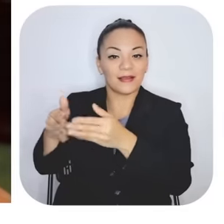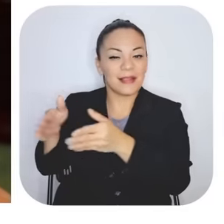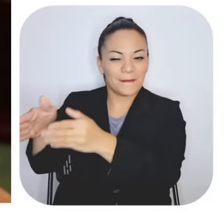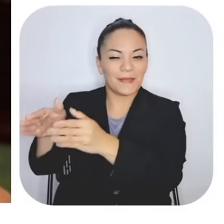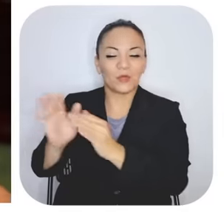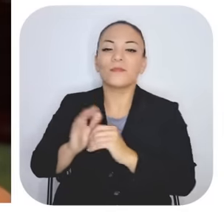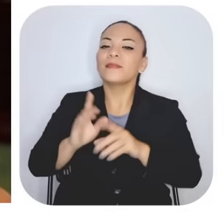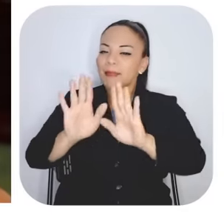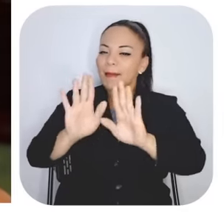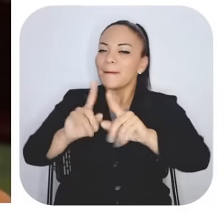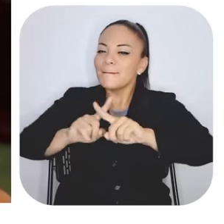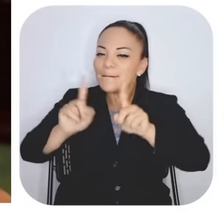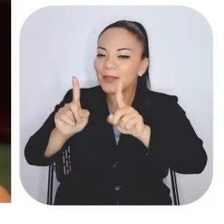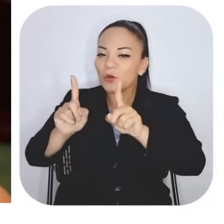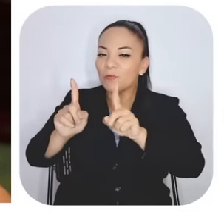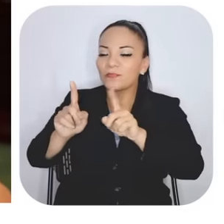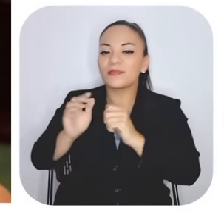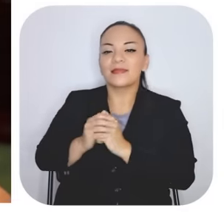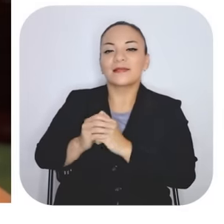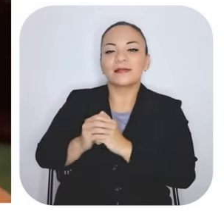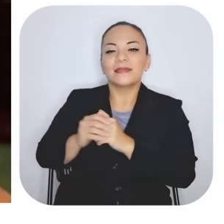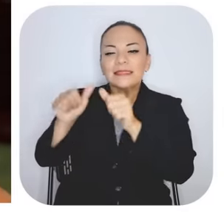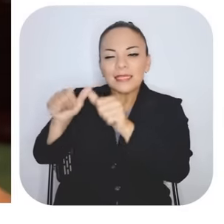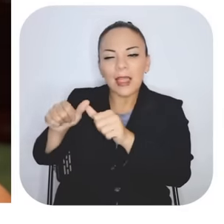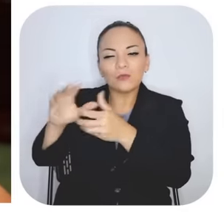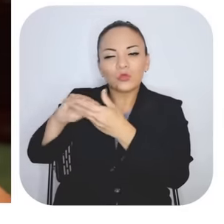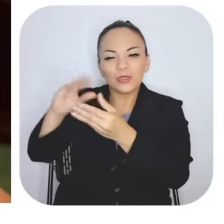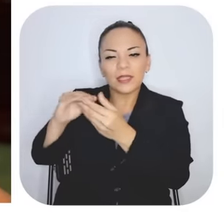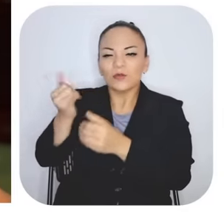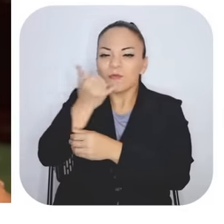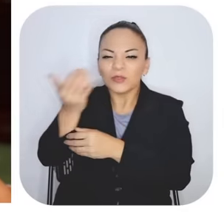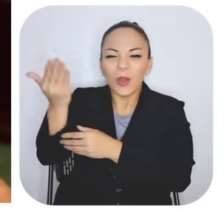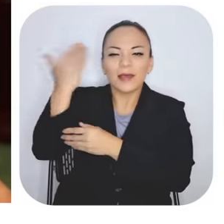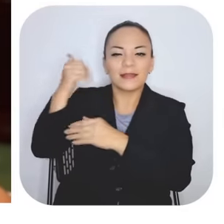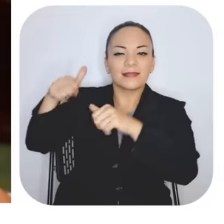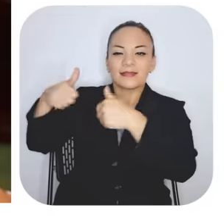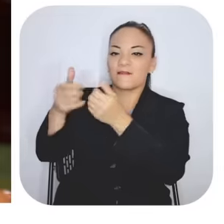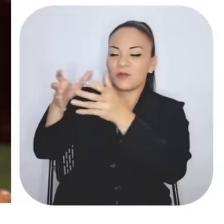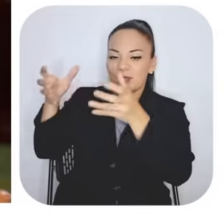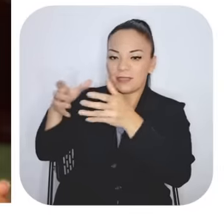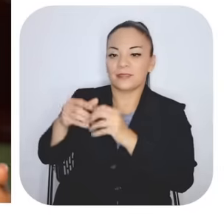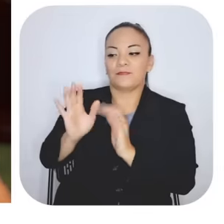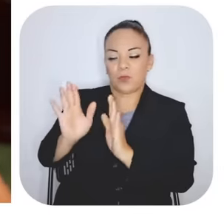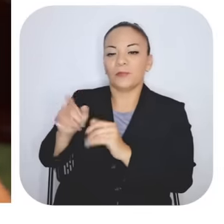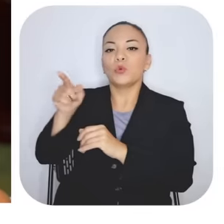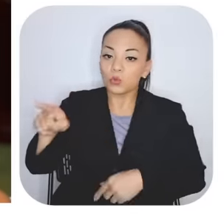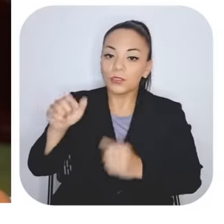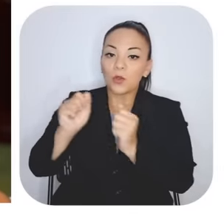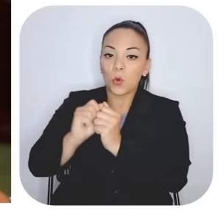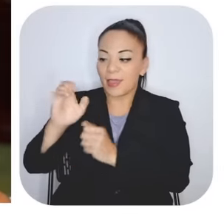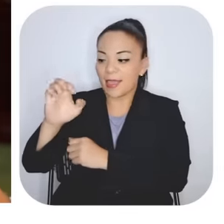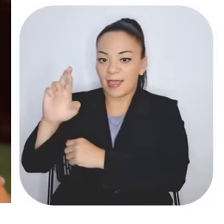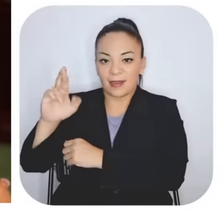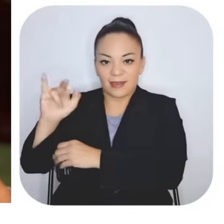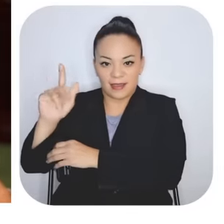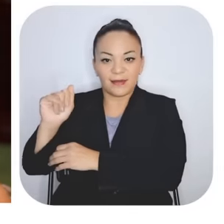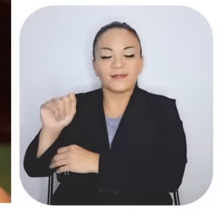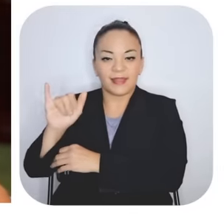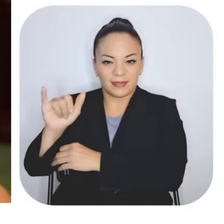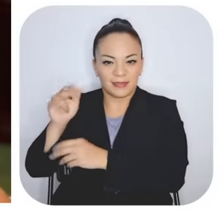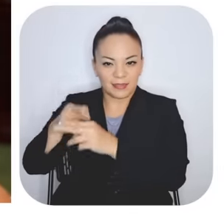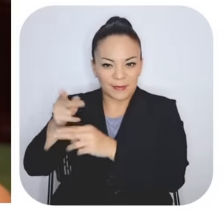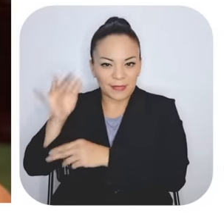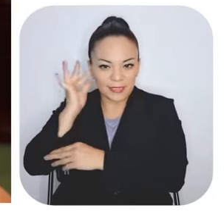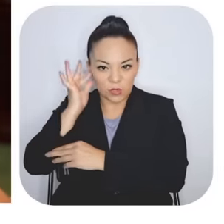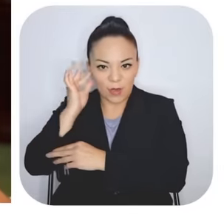vida. Pero sigamos todavía en la época de los desafíos enormes. Claro. Está con doña Erika, así se llama la señora, en el